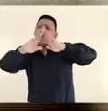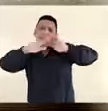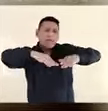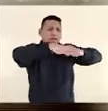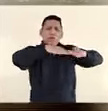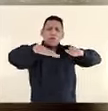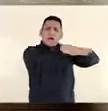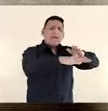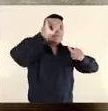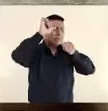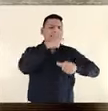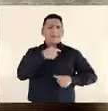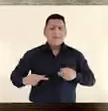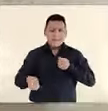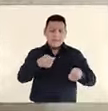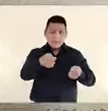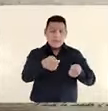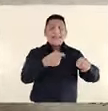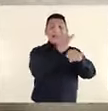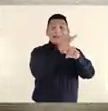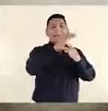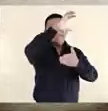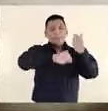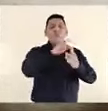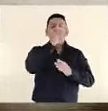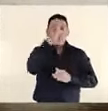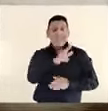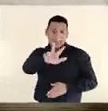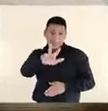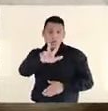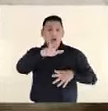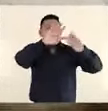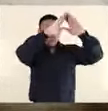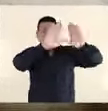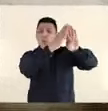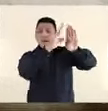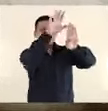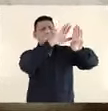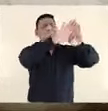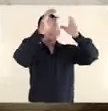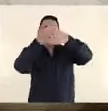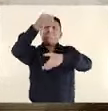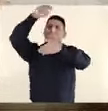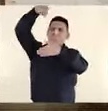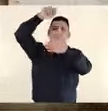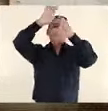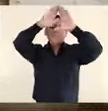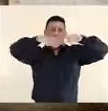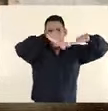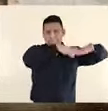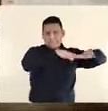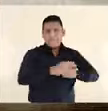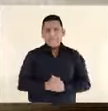casas y registros urbanos del virreinato. La iglesia fue recortada en un tercio, destruyendo la portada y las torres campanario